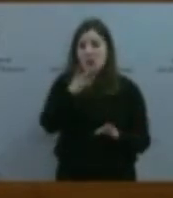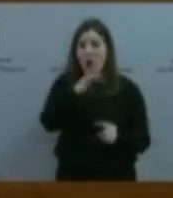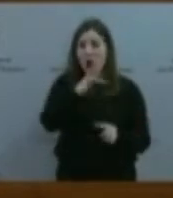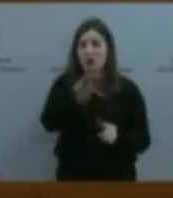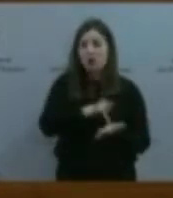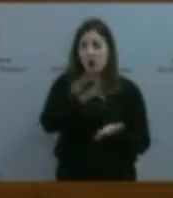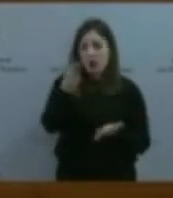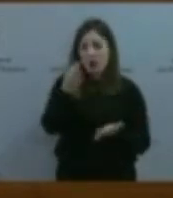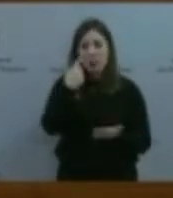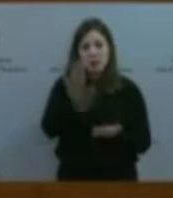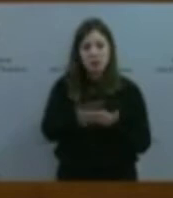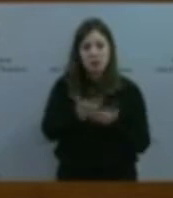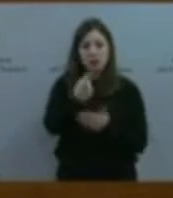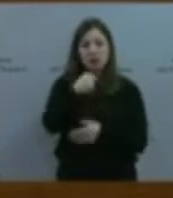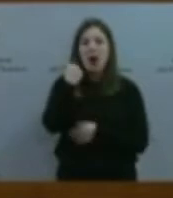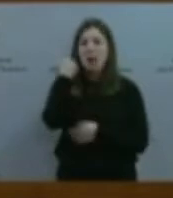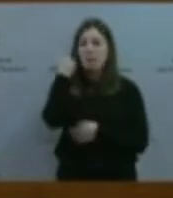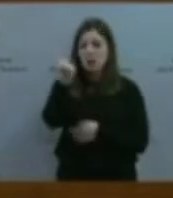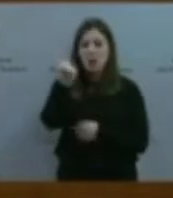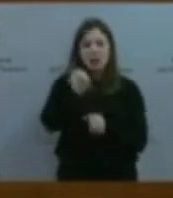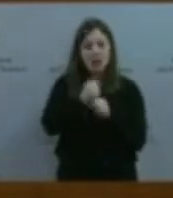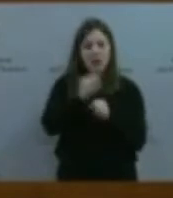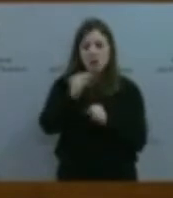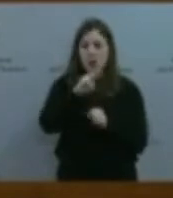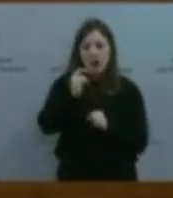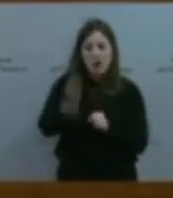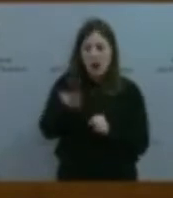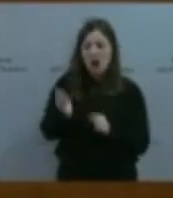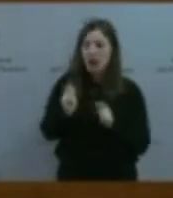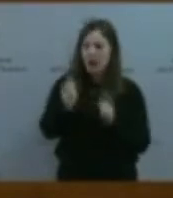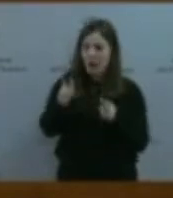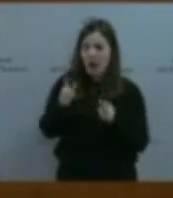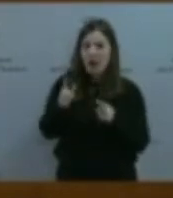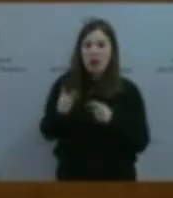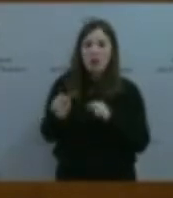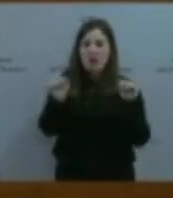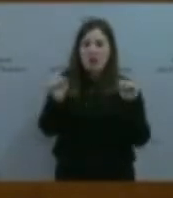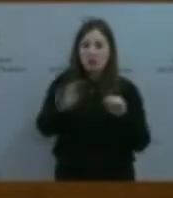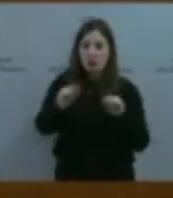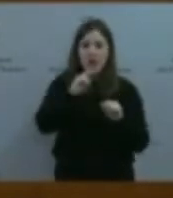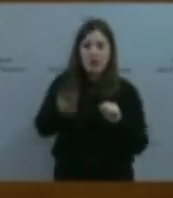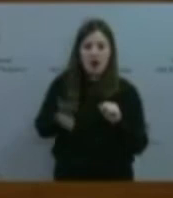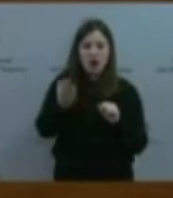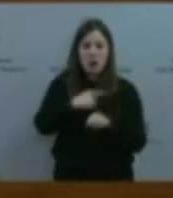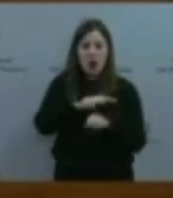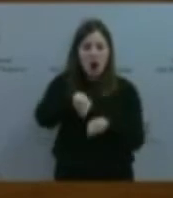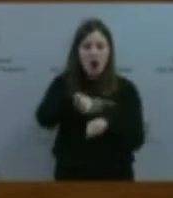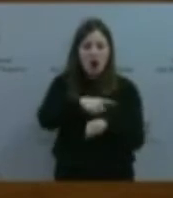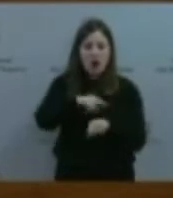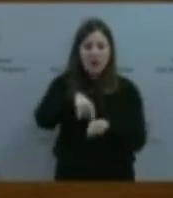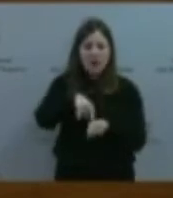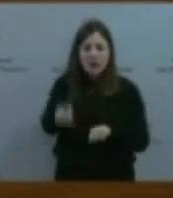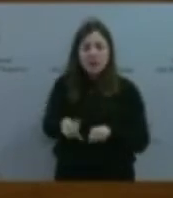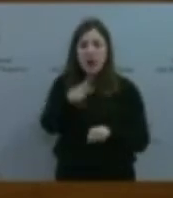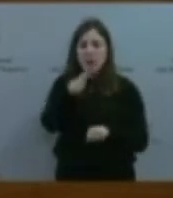su trabajo, que valoramos su defensa, que valoramos la cantidad de horas extras que echan precisamente para promover la mejora de la educación pública